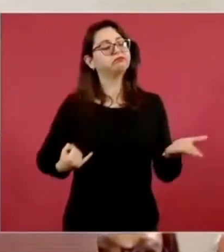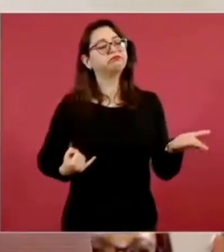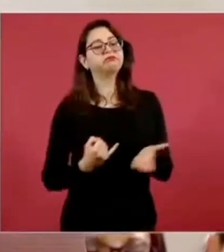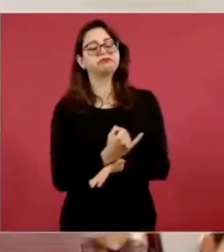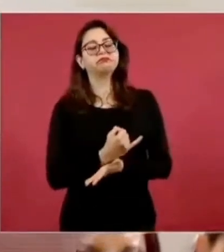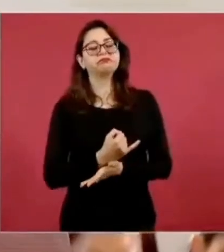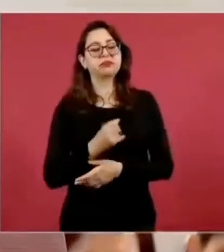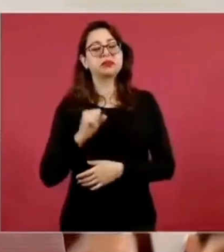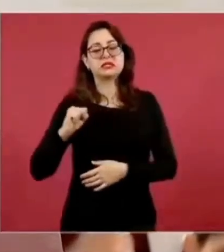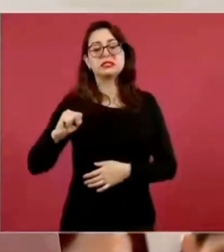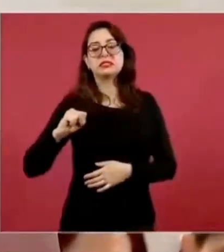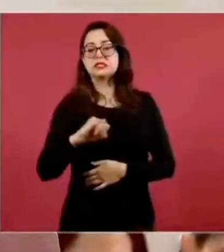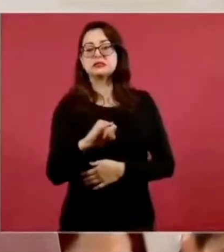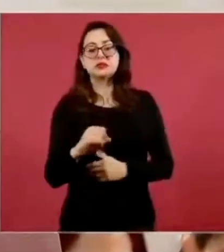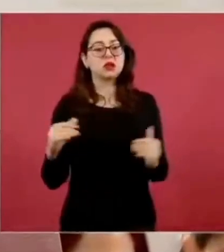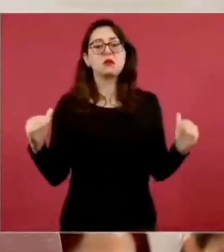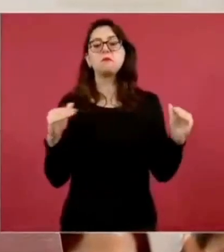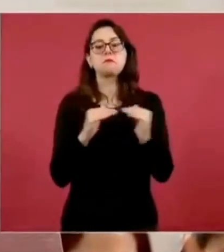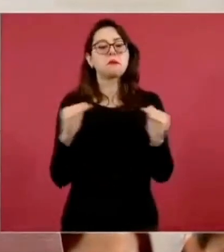que no hay empate